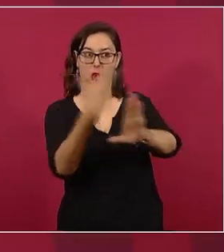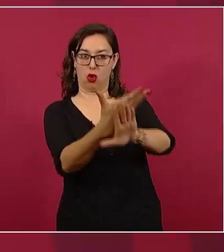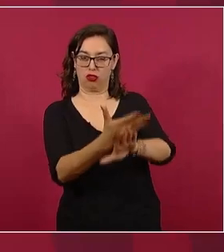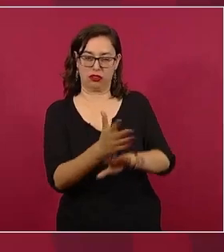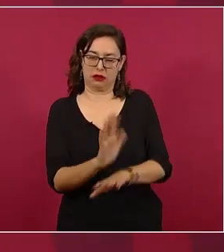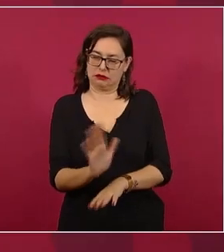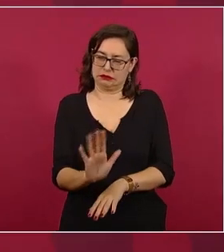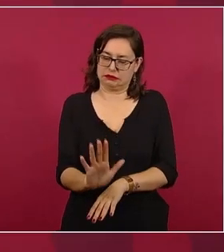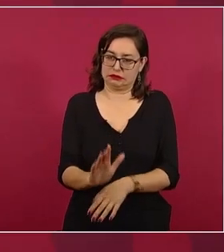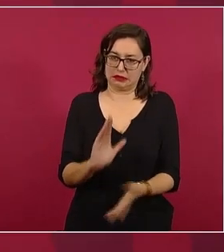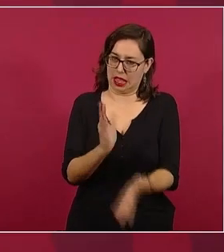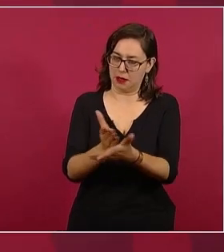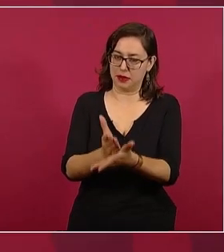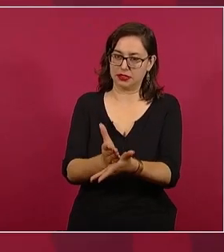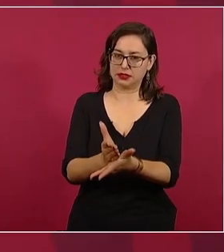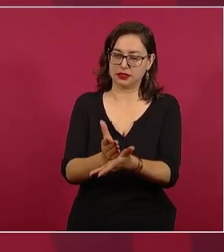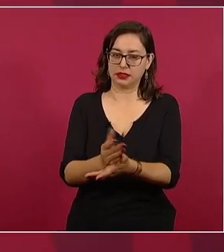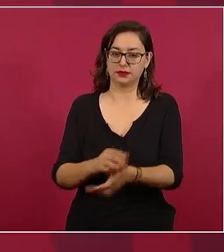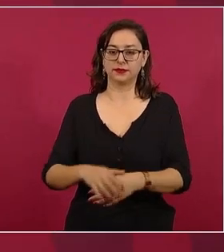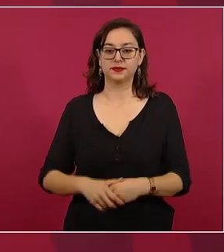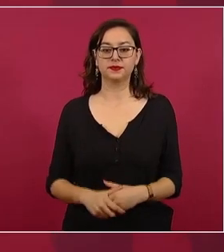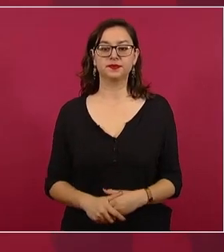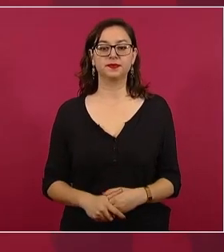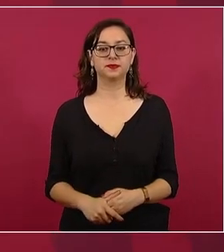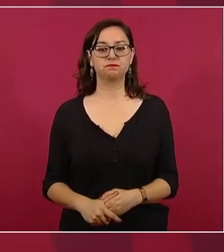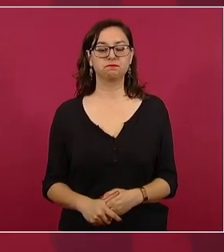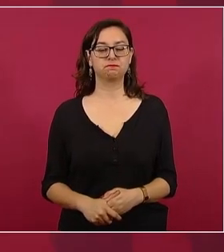un movimiento popular.